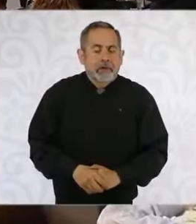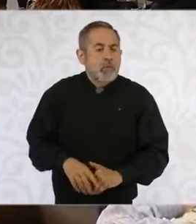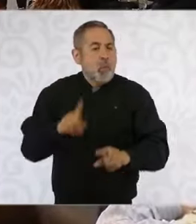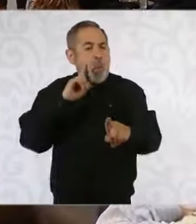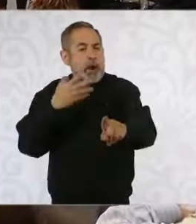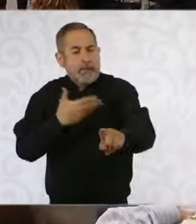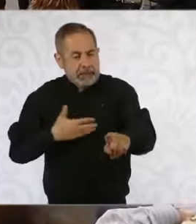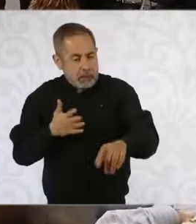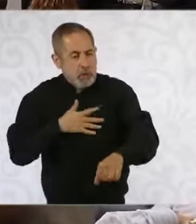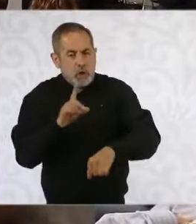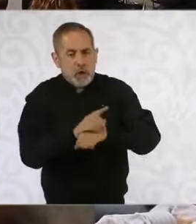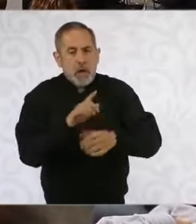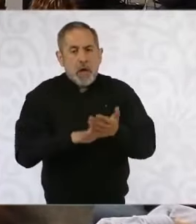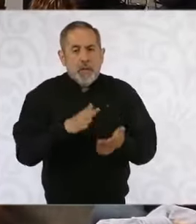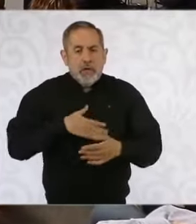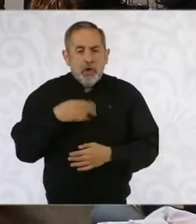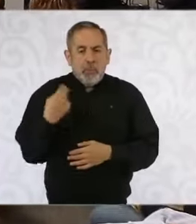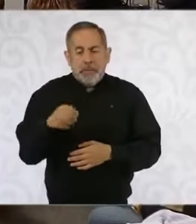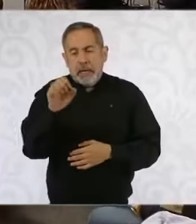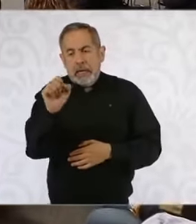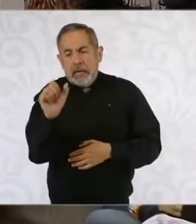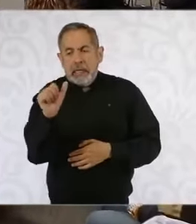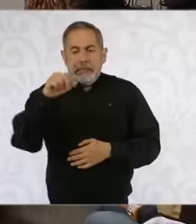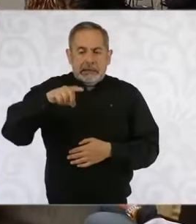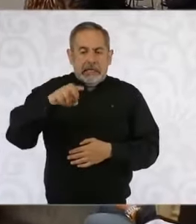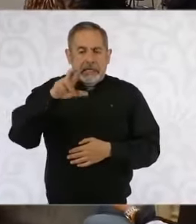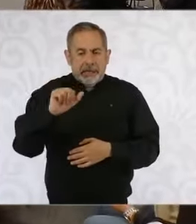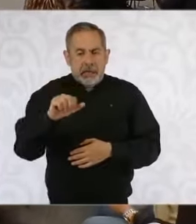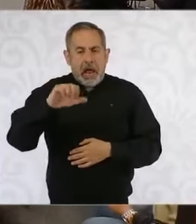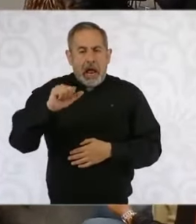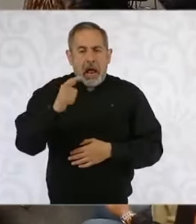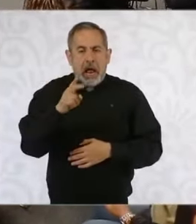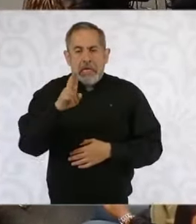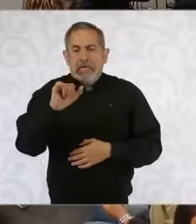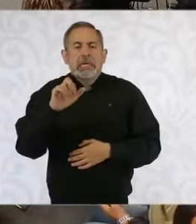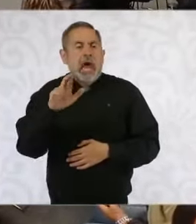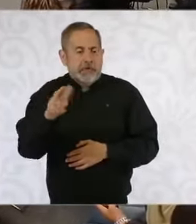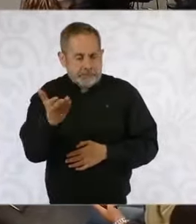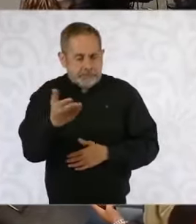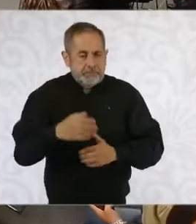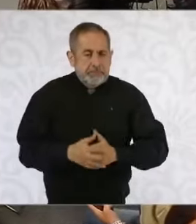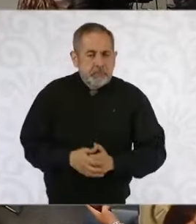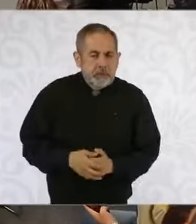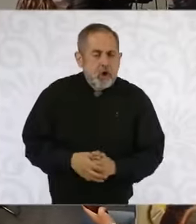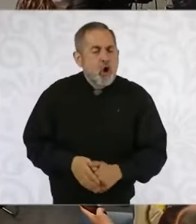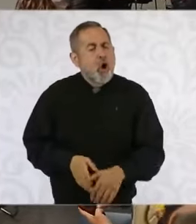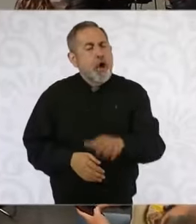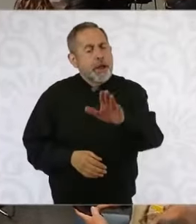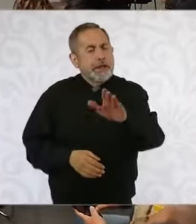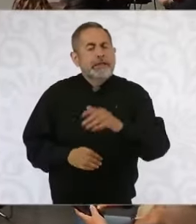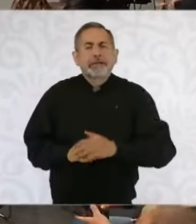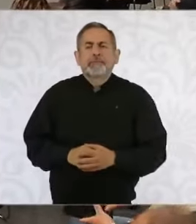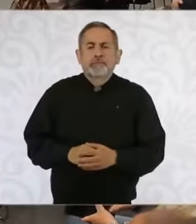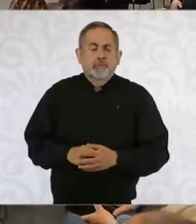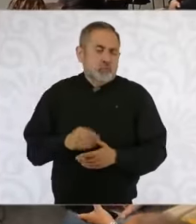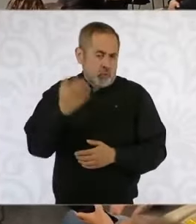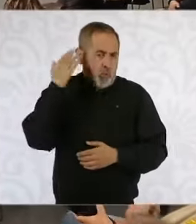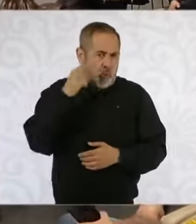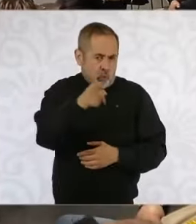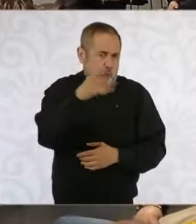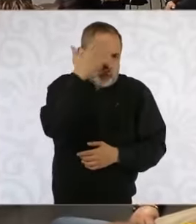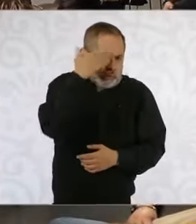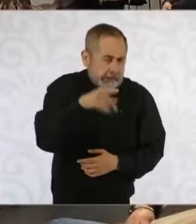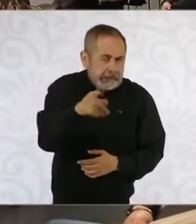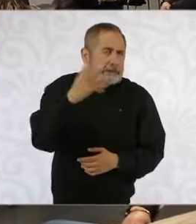Presidenta, muy buenos días. Sandra Aguilar, de AI Grupo Informativo. En algún momento, y usted lo